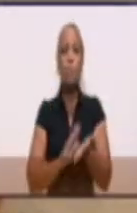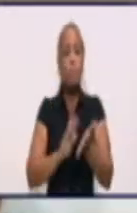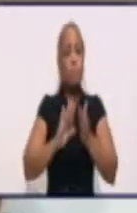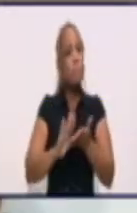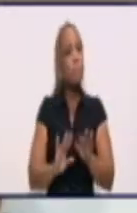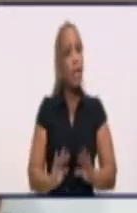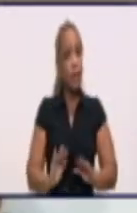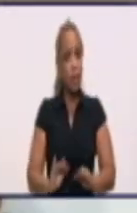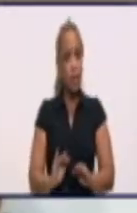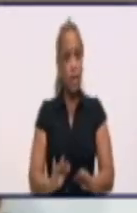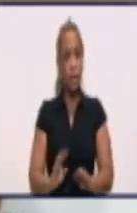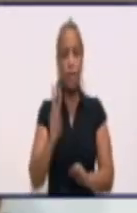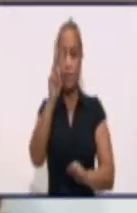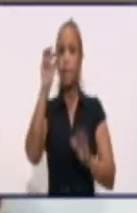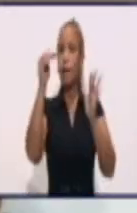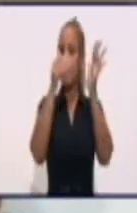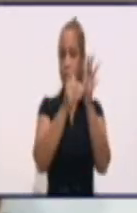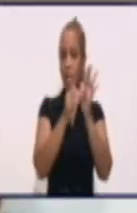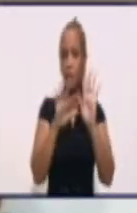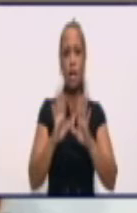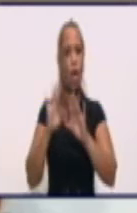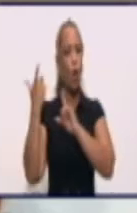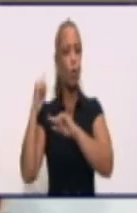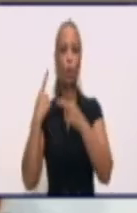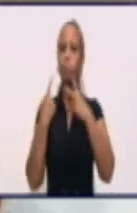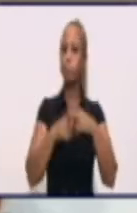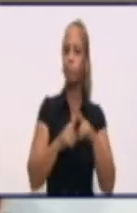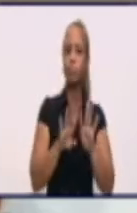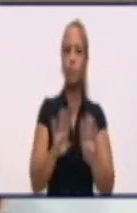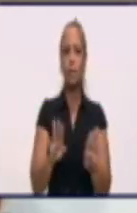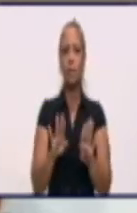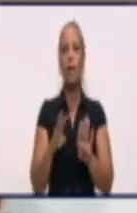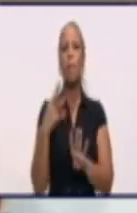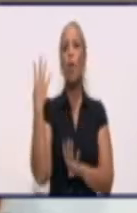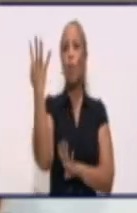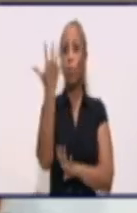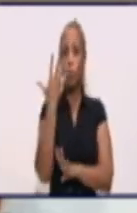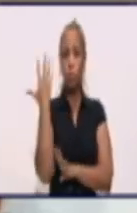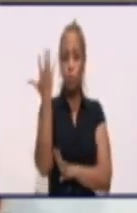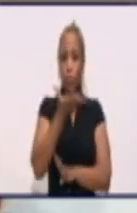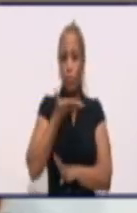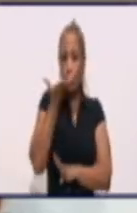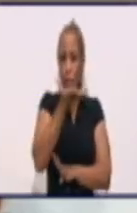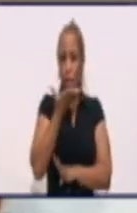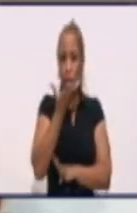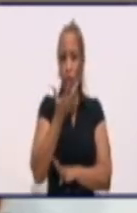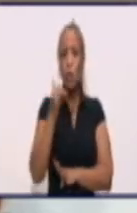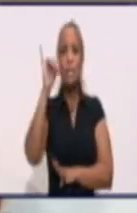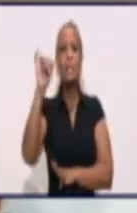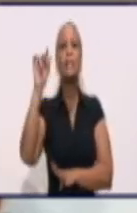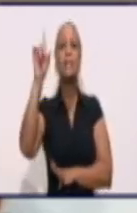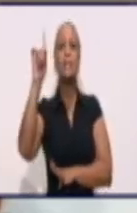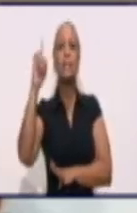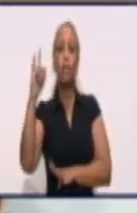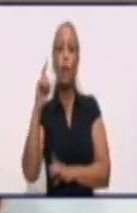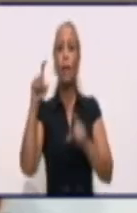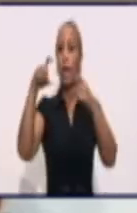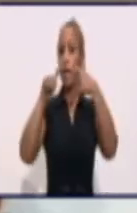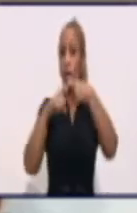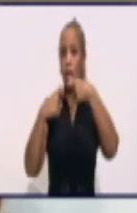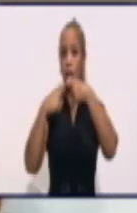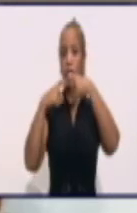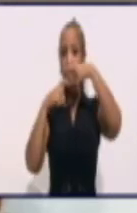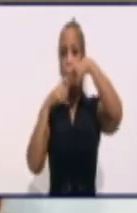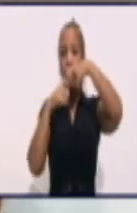solucionó. Decir que por norma nosotros cuando los vientos pasan de 60 kilómetros por hora, desconectamos voluntariamente los circuitos,